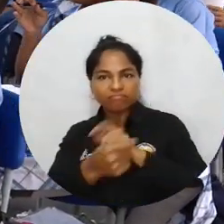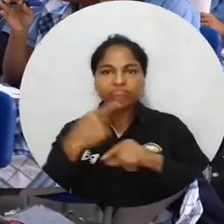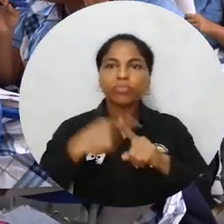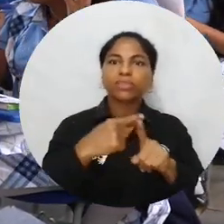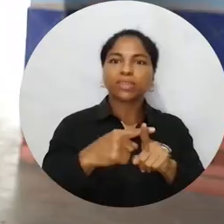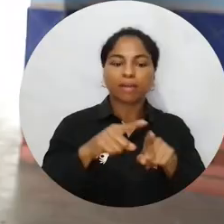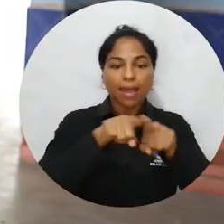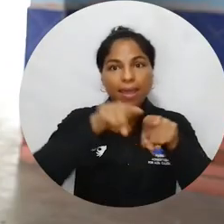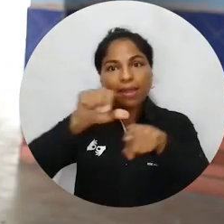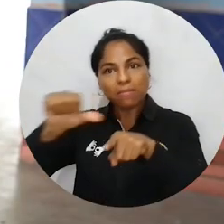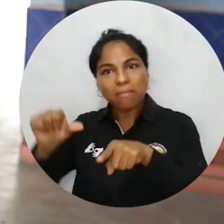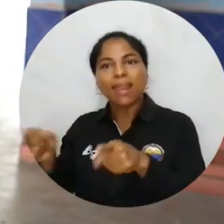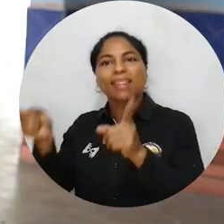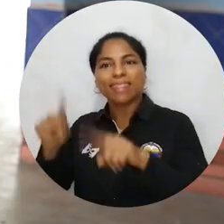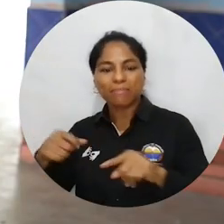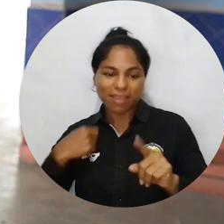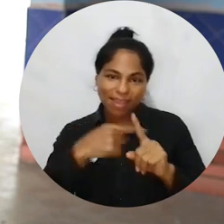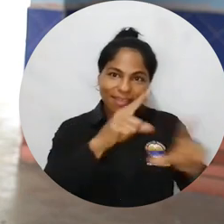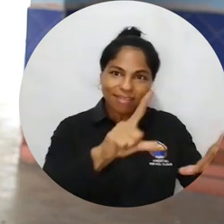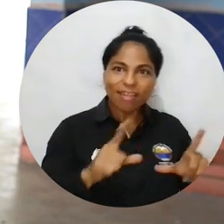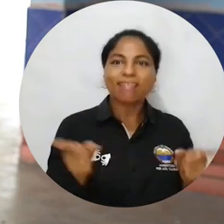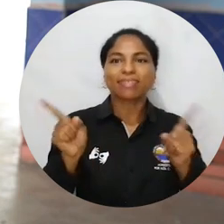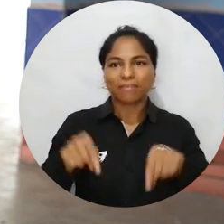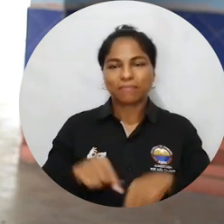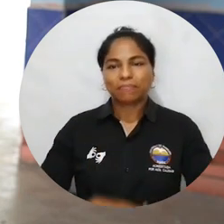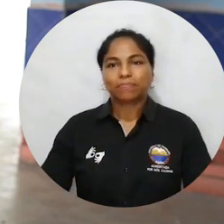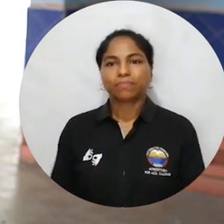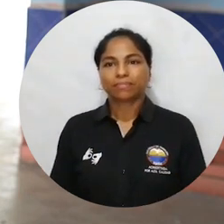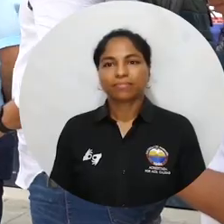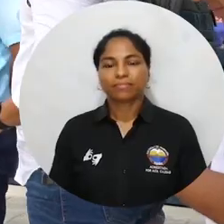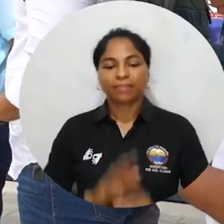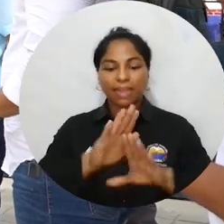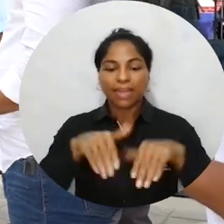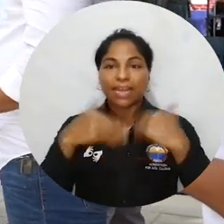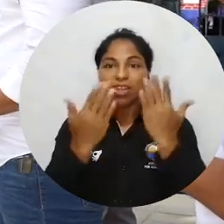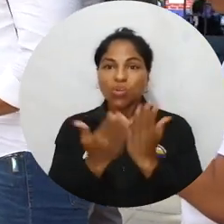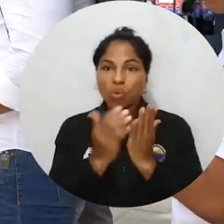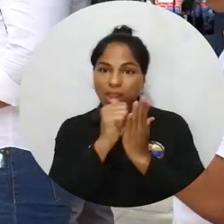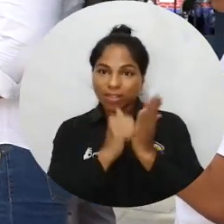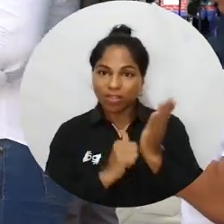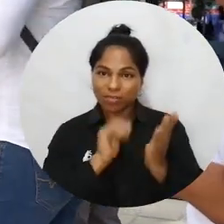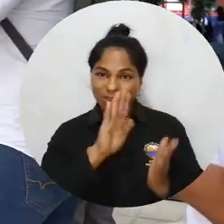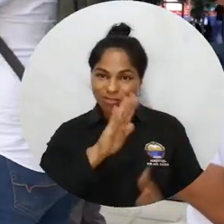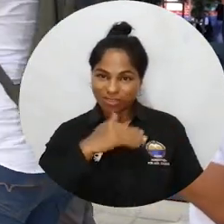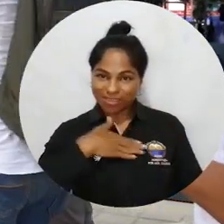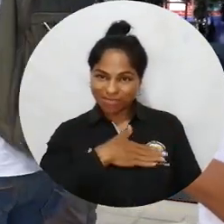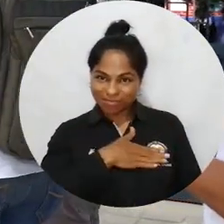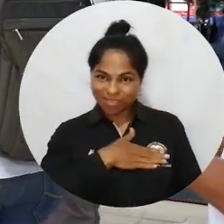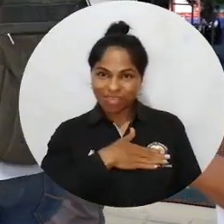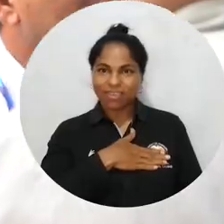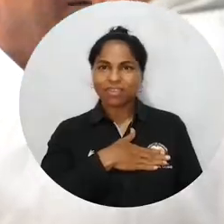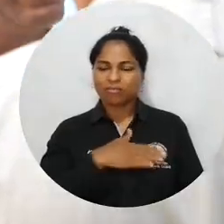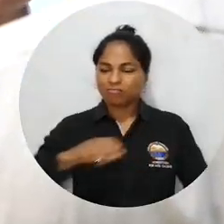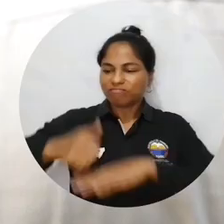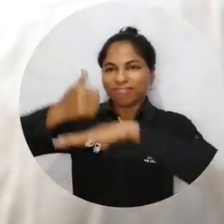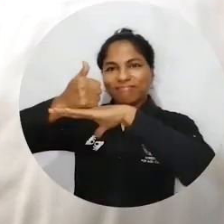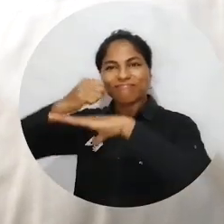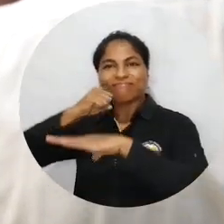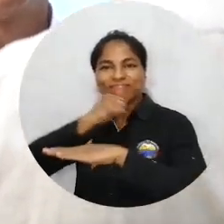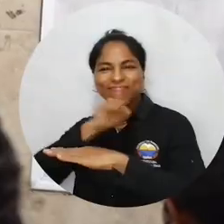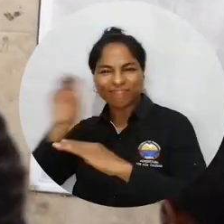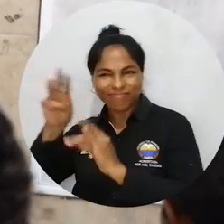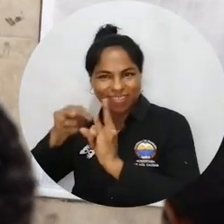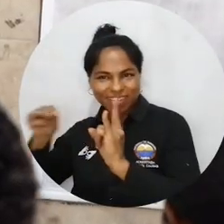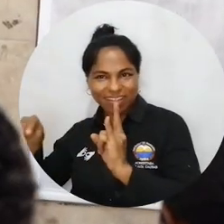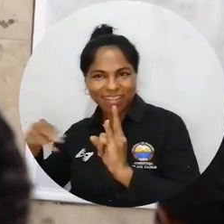transformó mi vida positivamente, la de mis hermanas que también son graduadas de esta institución. La Escuela Normal Superior San Pedro Alejandrino no ha salido ni